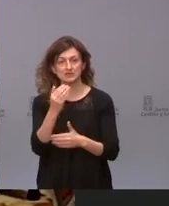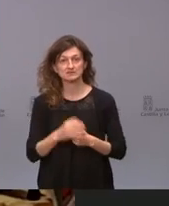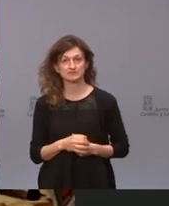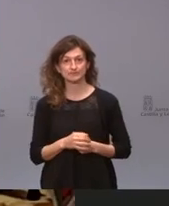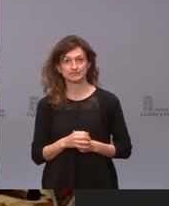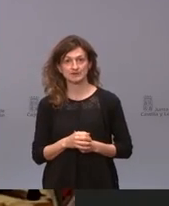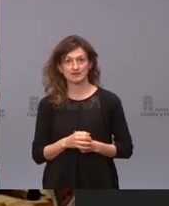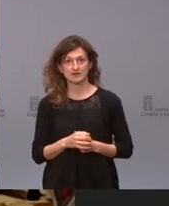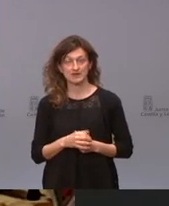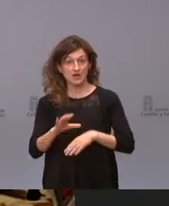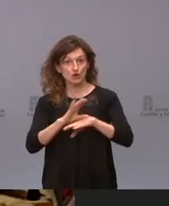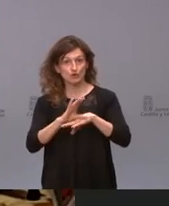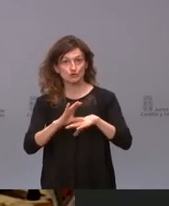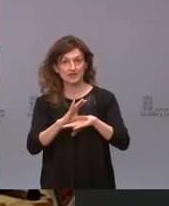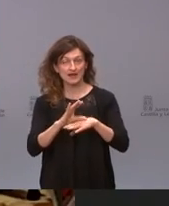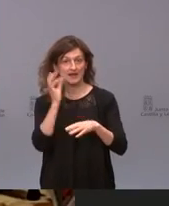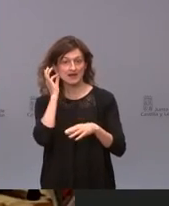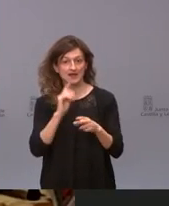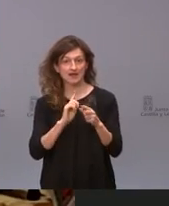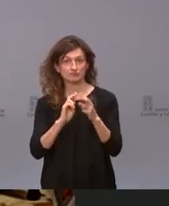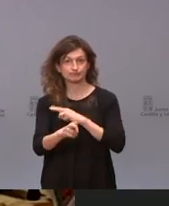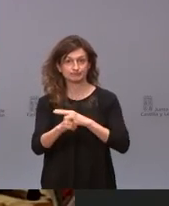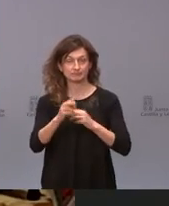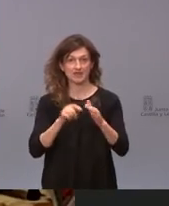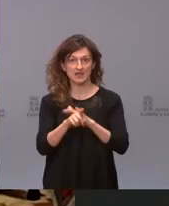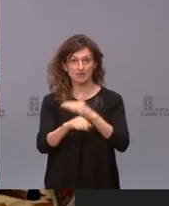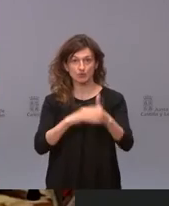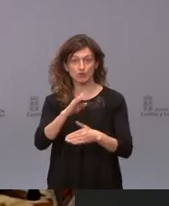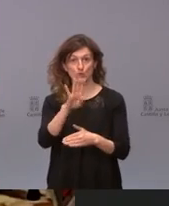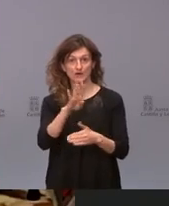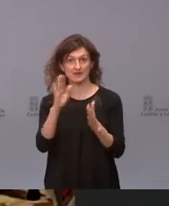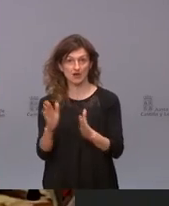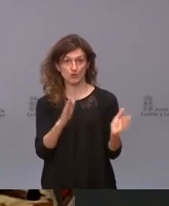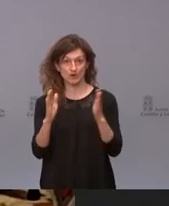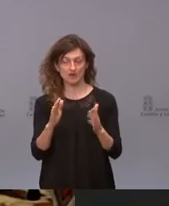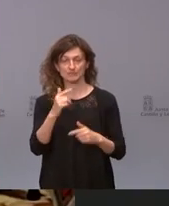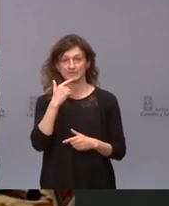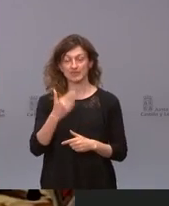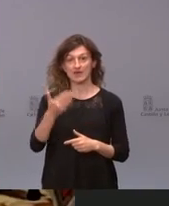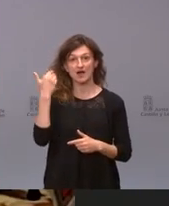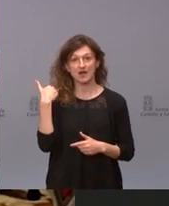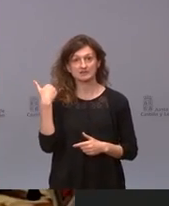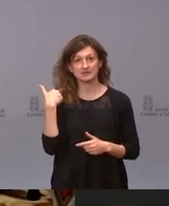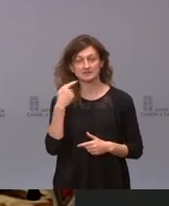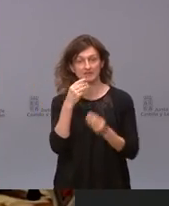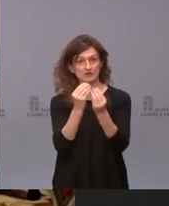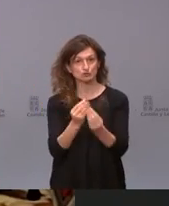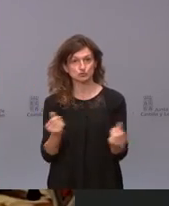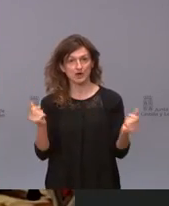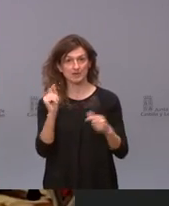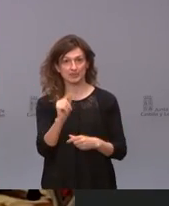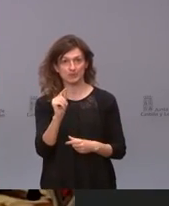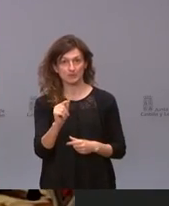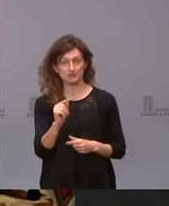contestación que ha dado la consejera sobre la evolución de la cuarta ola que antes comentó que estaba siendo suave de momento